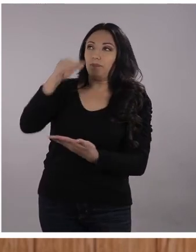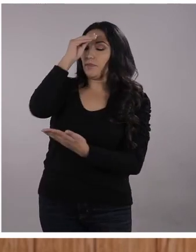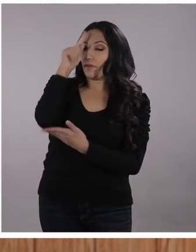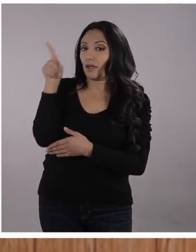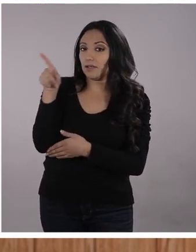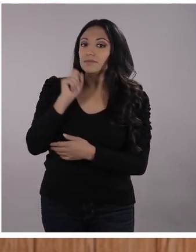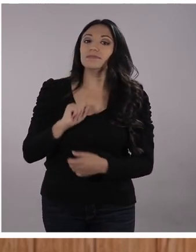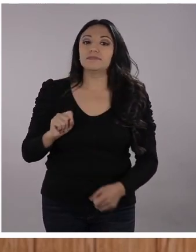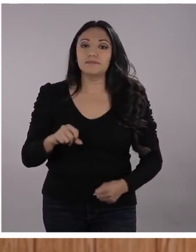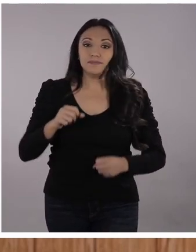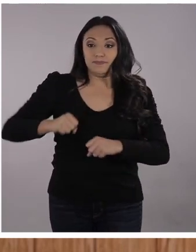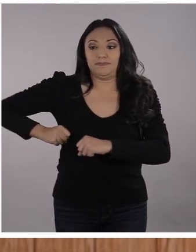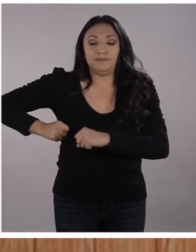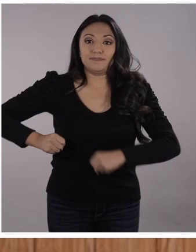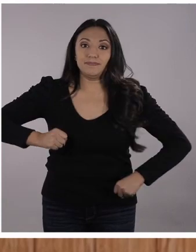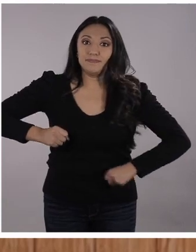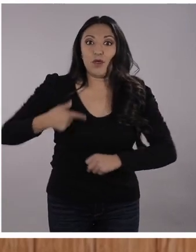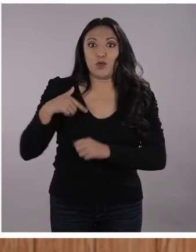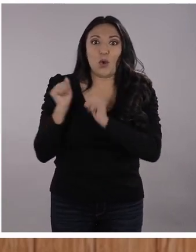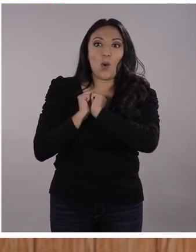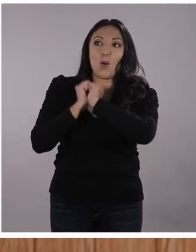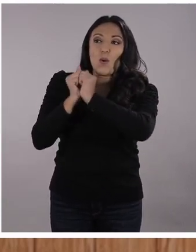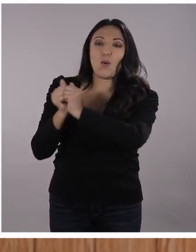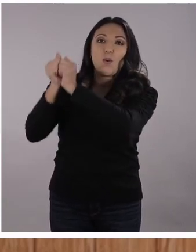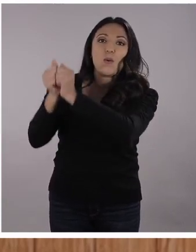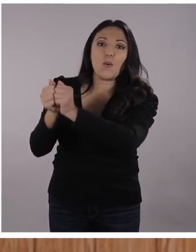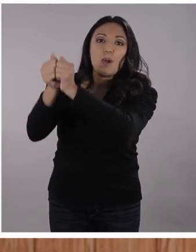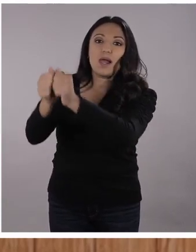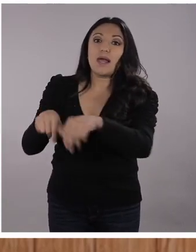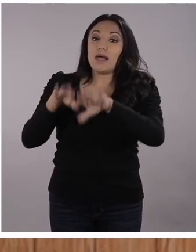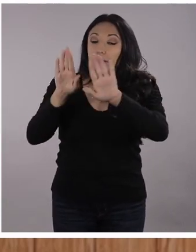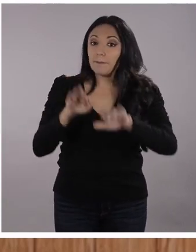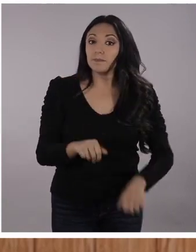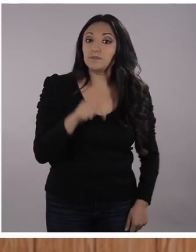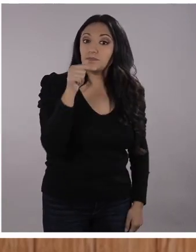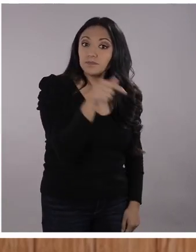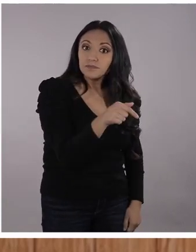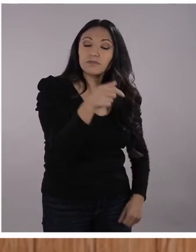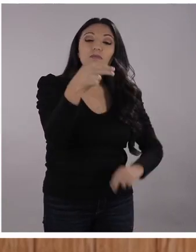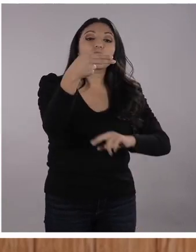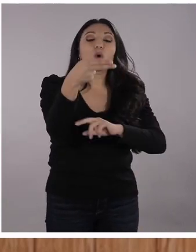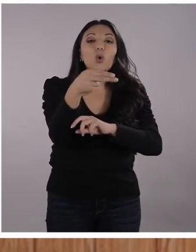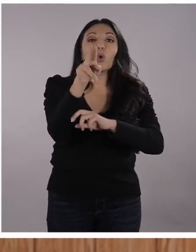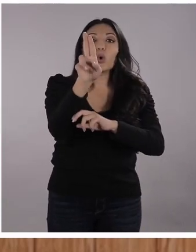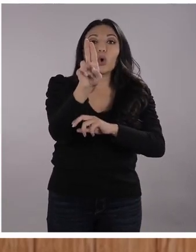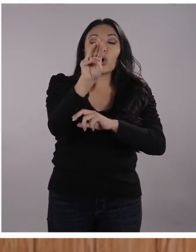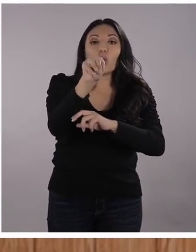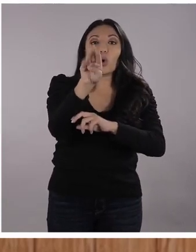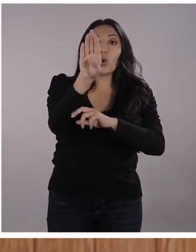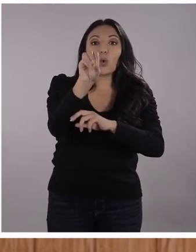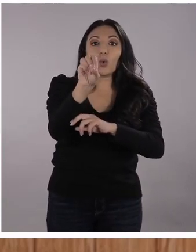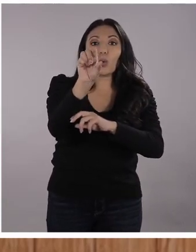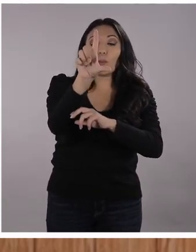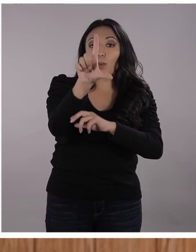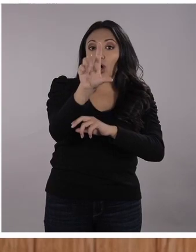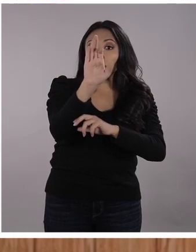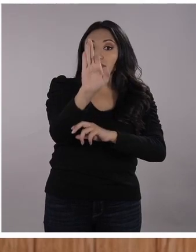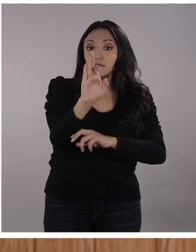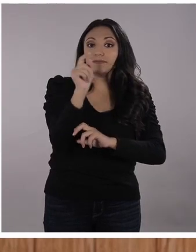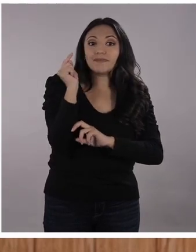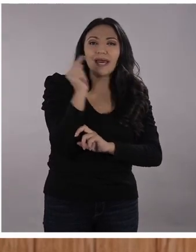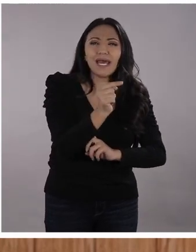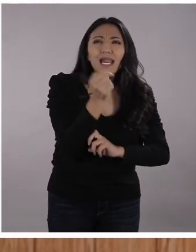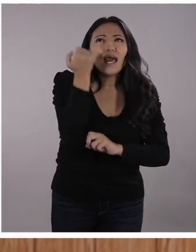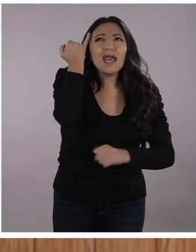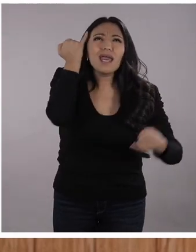hubiera ido con el viaje, aunque sea le cargaba las maletas, pero yo hubiera ido con él. Y Humboldt fue una persona que inventó